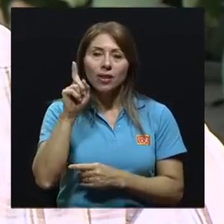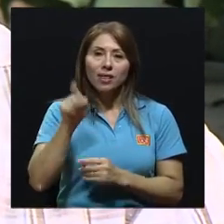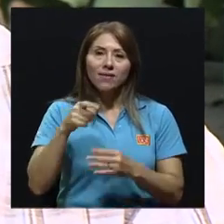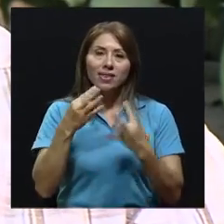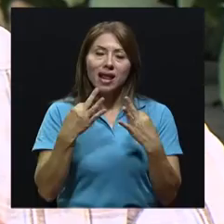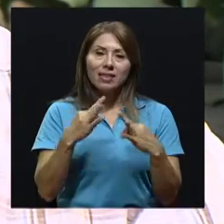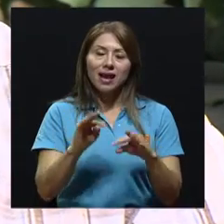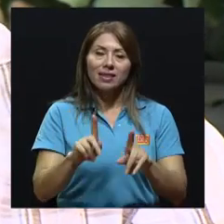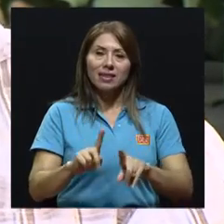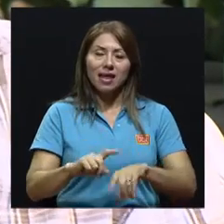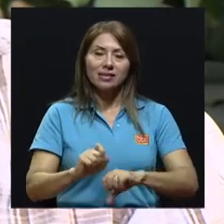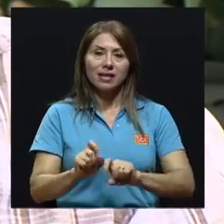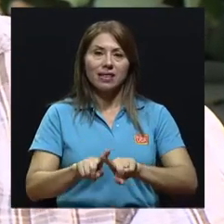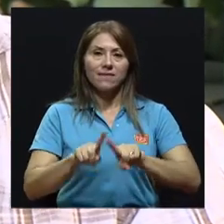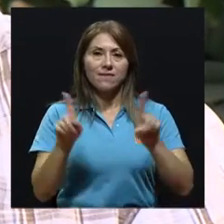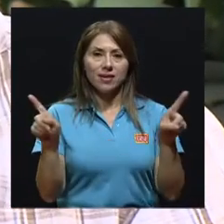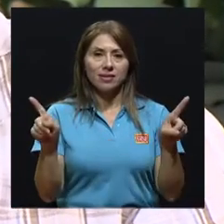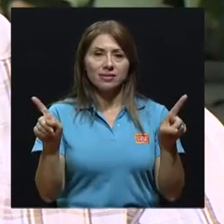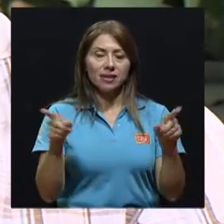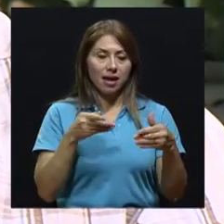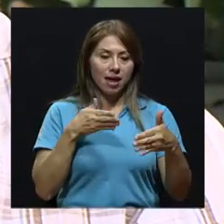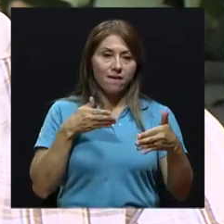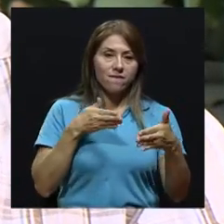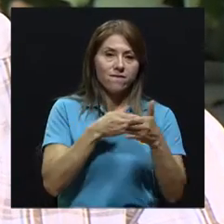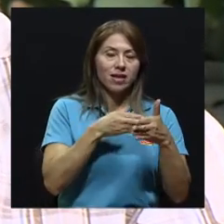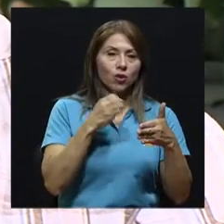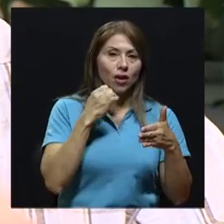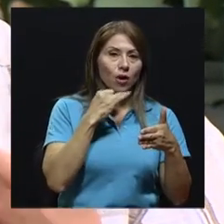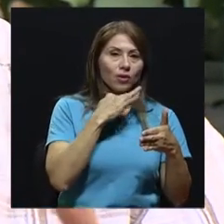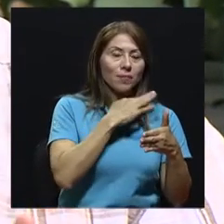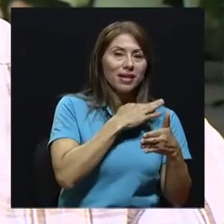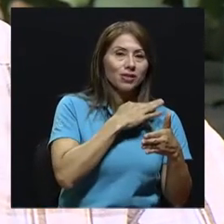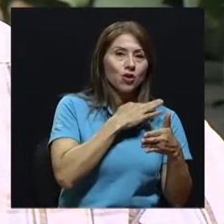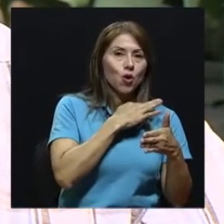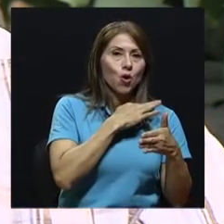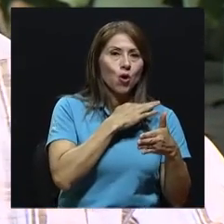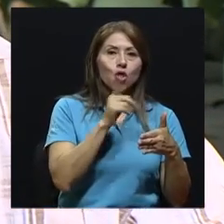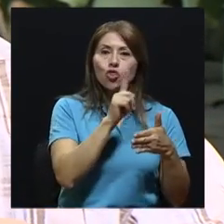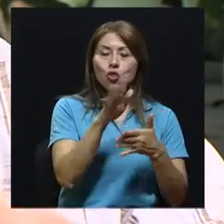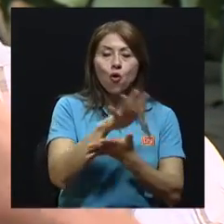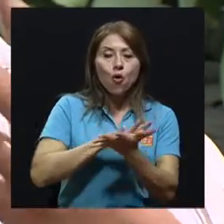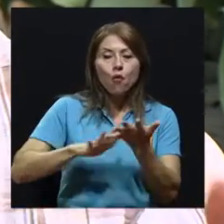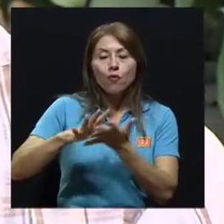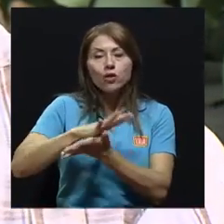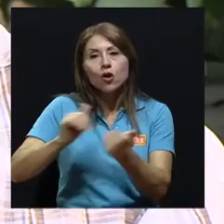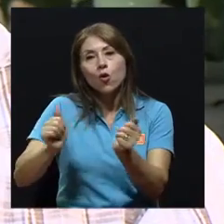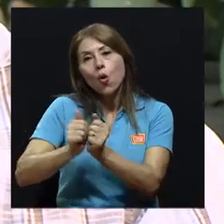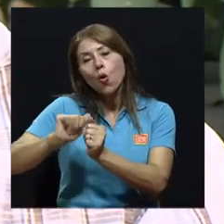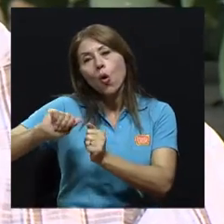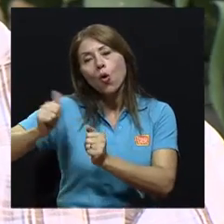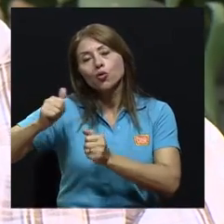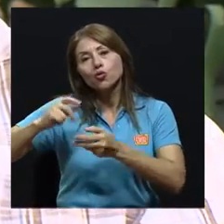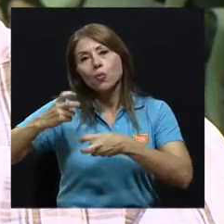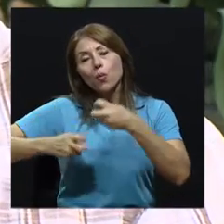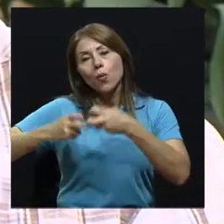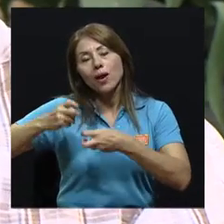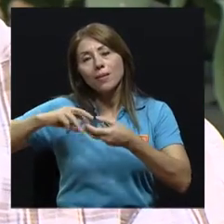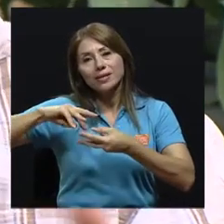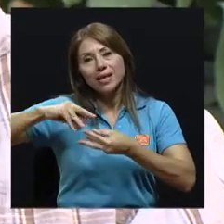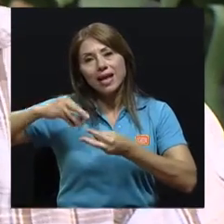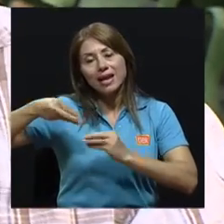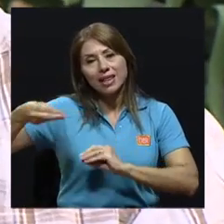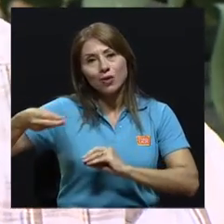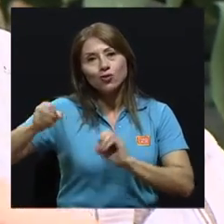diferenciar el efecto de la contaminación sobre otros hábitos, otros problemas genéticos que puedan estar